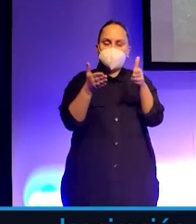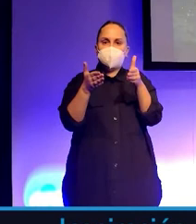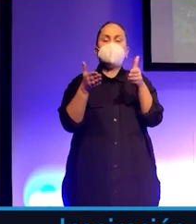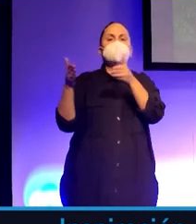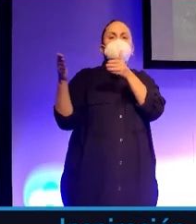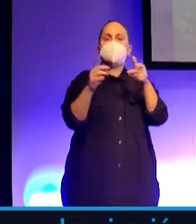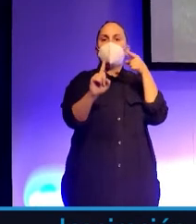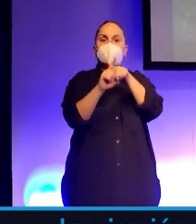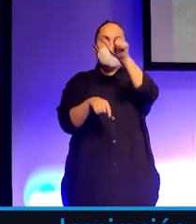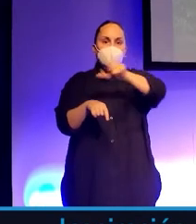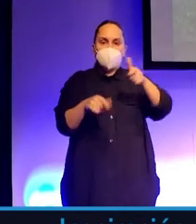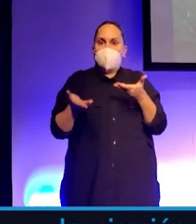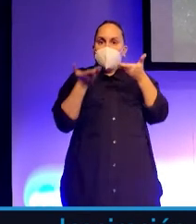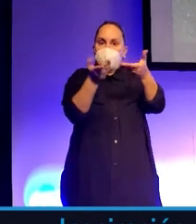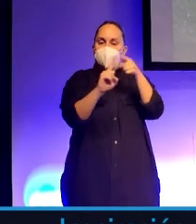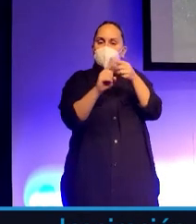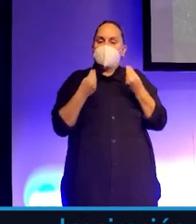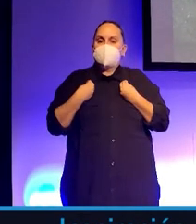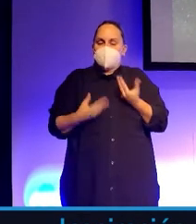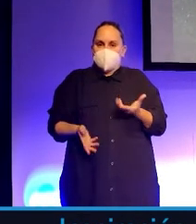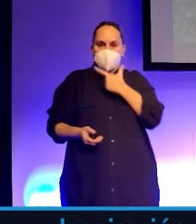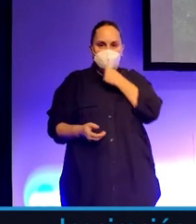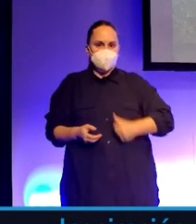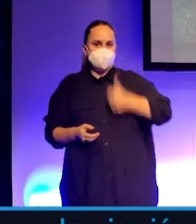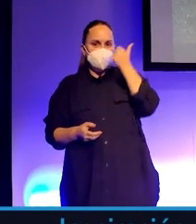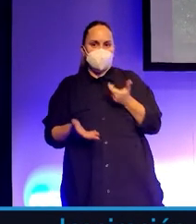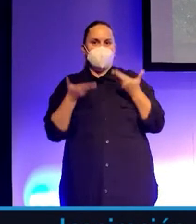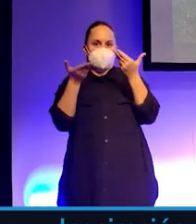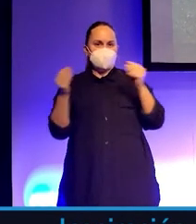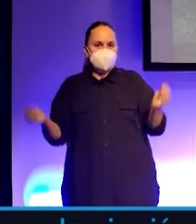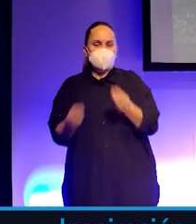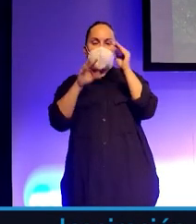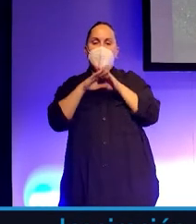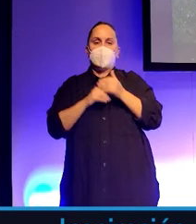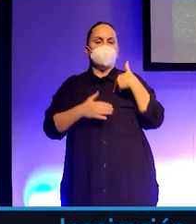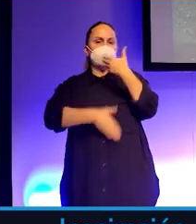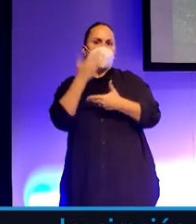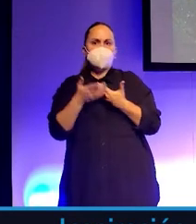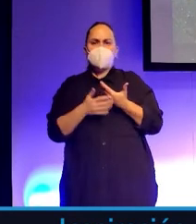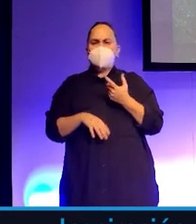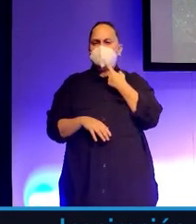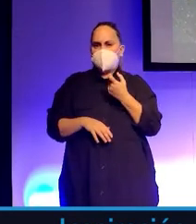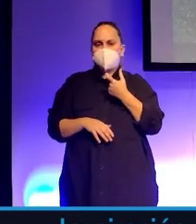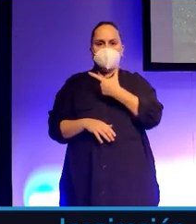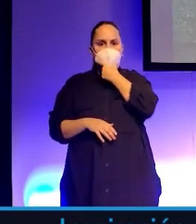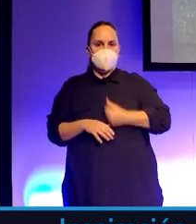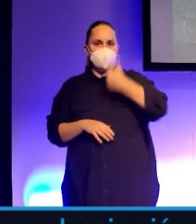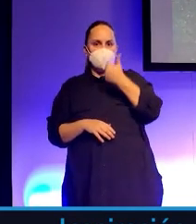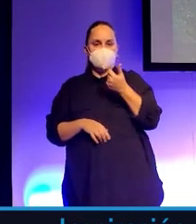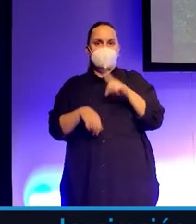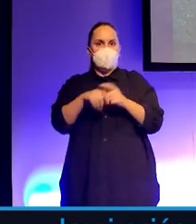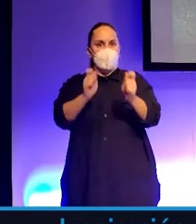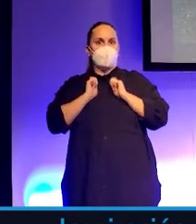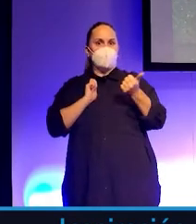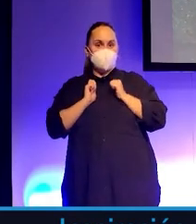servicio del ser humano para hacerle la vida mejor, para simplificarle la vida, para eficientizar procesos, para regalarnos tiempo,